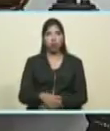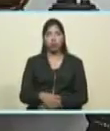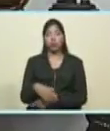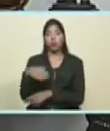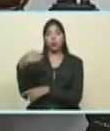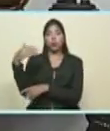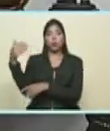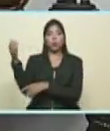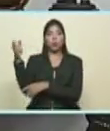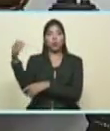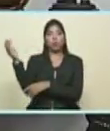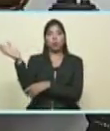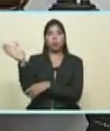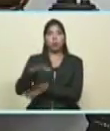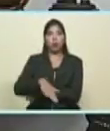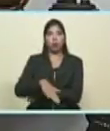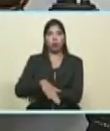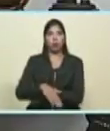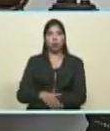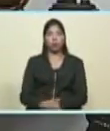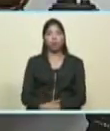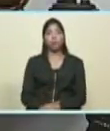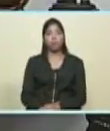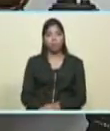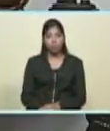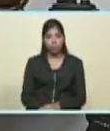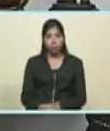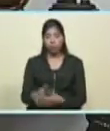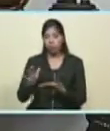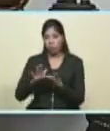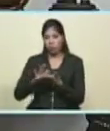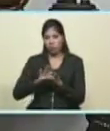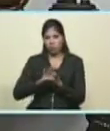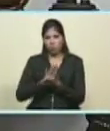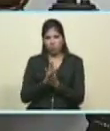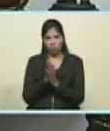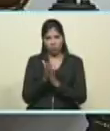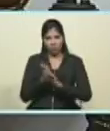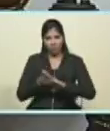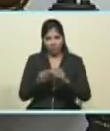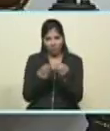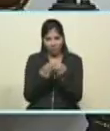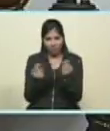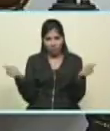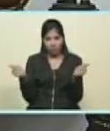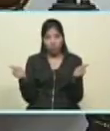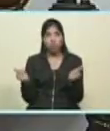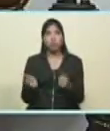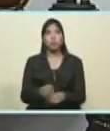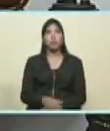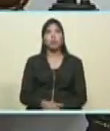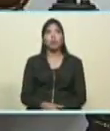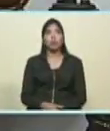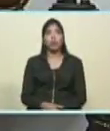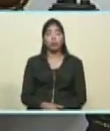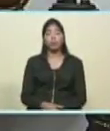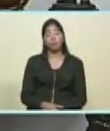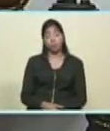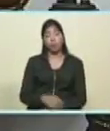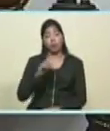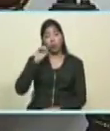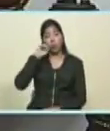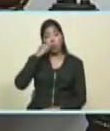desaparecerán de la historia de la humanidad y quedarán como un triste y oscuro recuerdo de estas épocas de lucha,